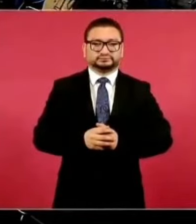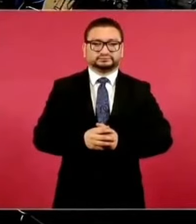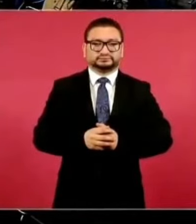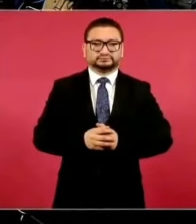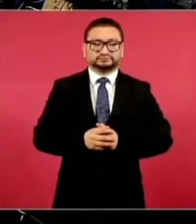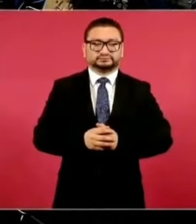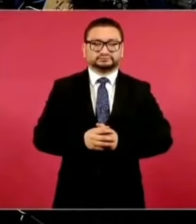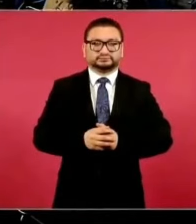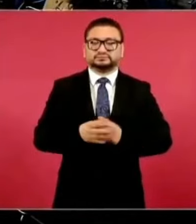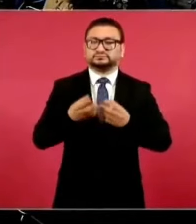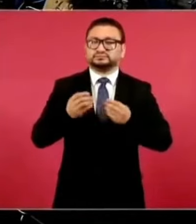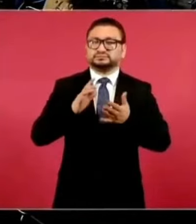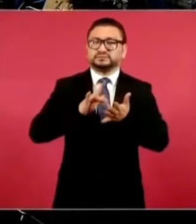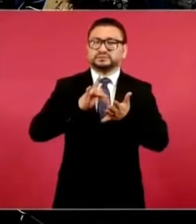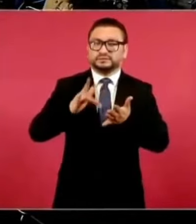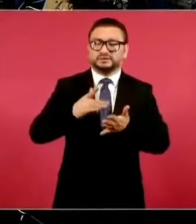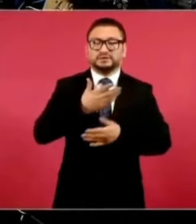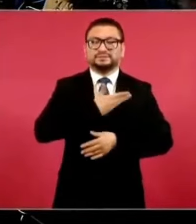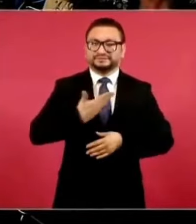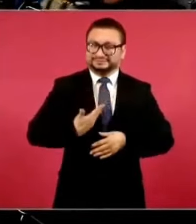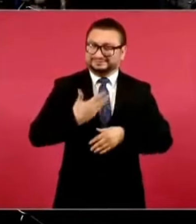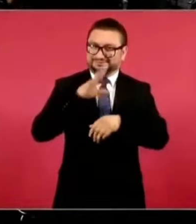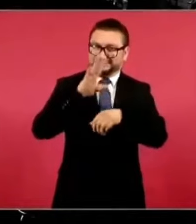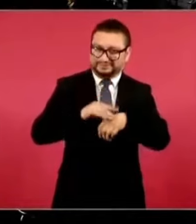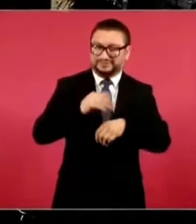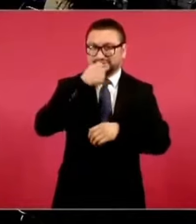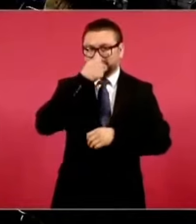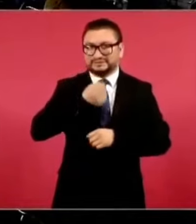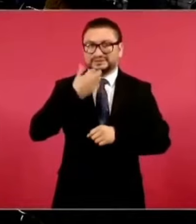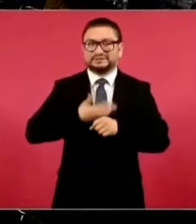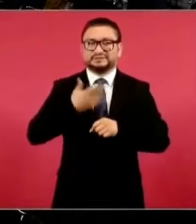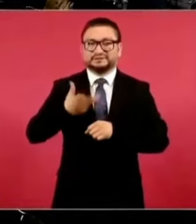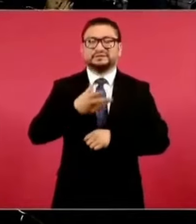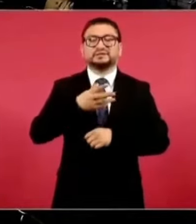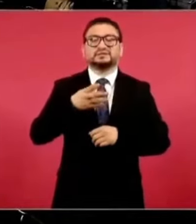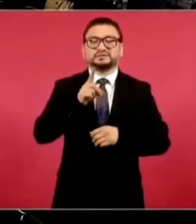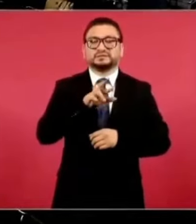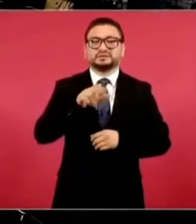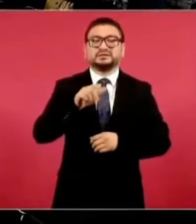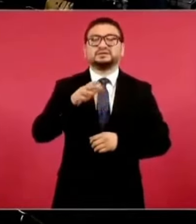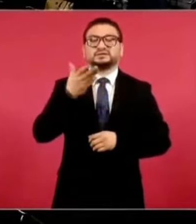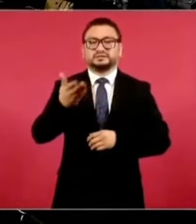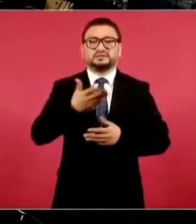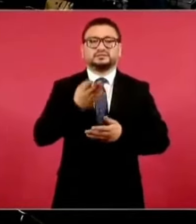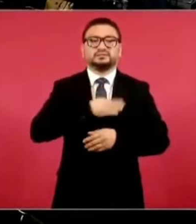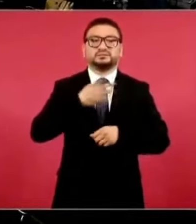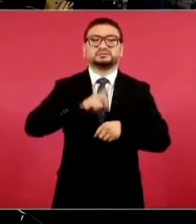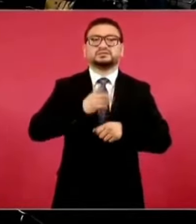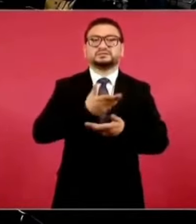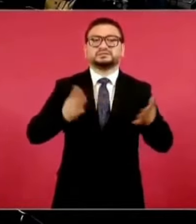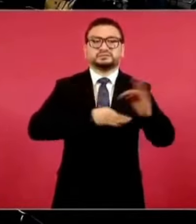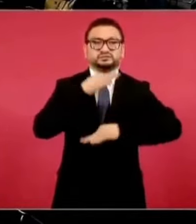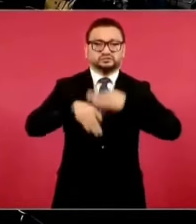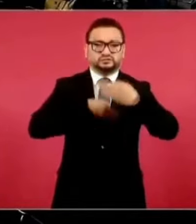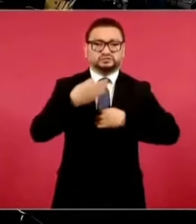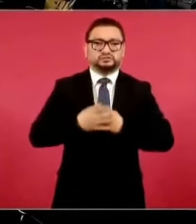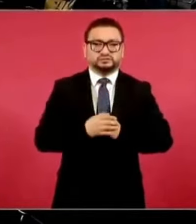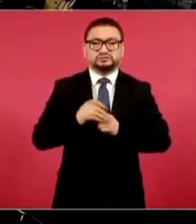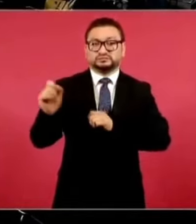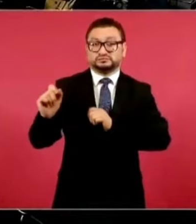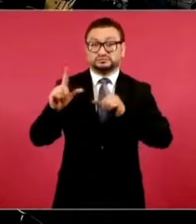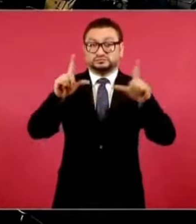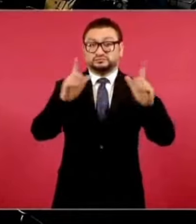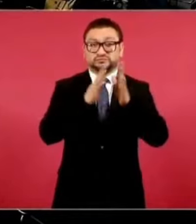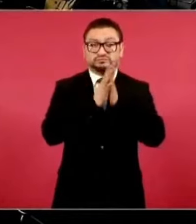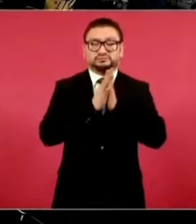Muchas gracias. Con su permiso, señor presidente, secretario, general, doctor, Adrián Alipi. Muy buenos días a todas y a todos. ¿Se nos pueden poner la